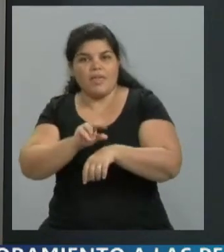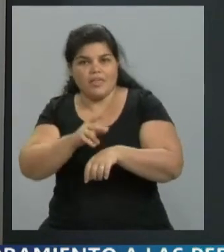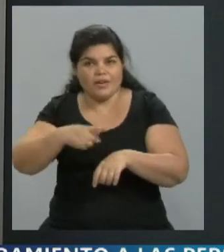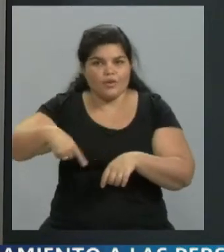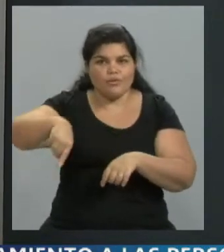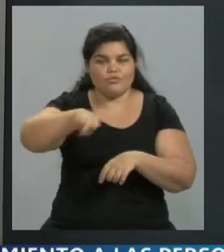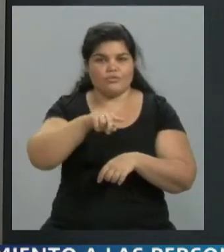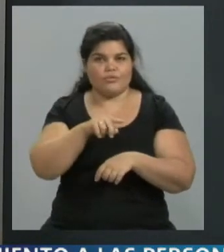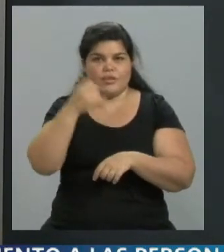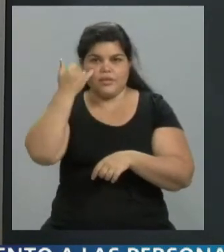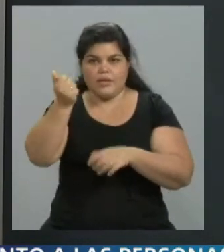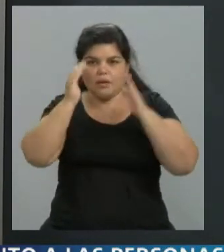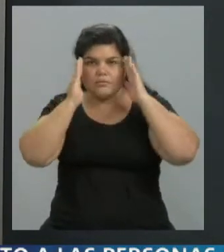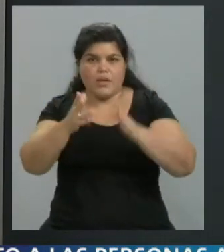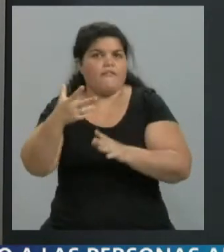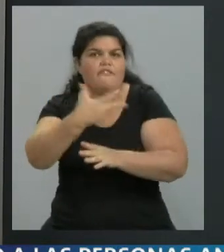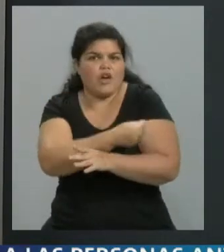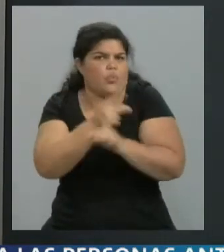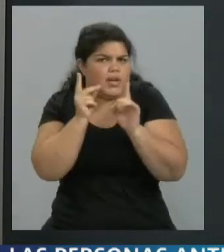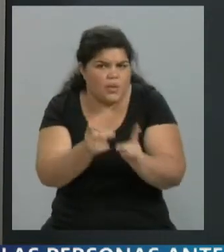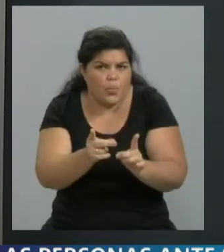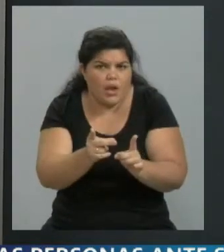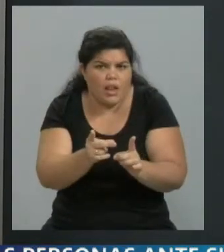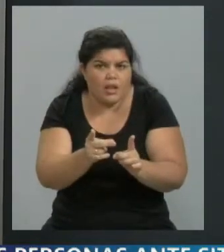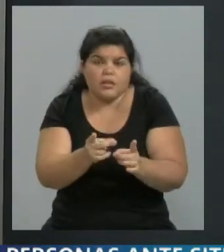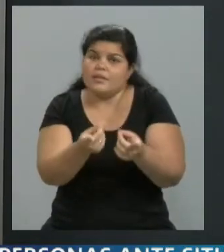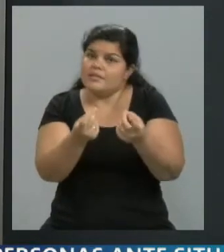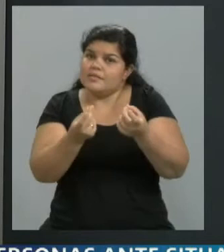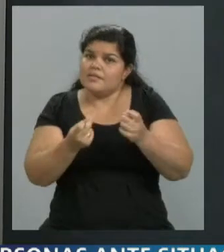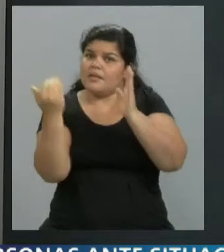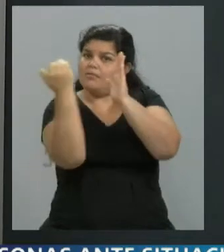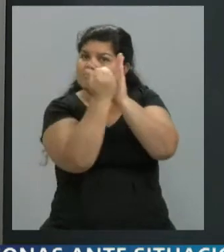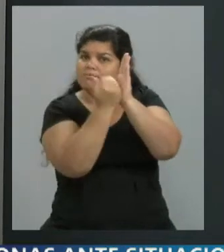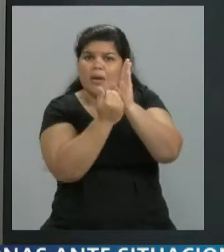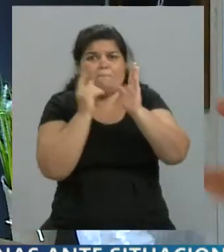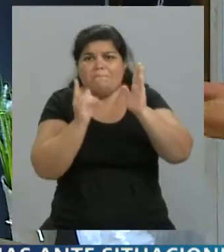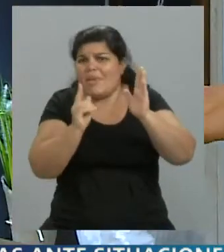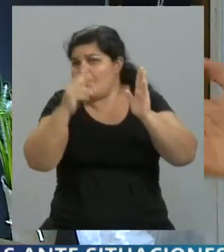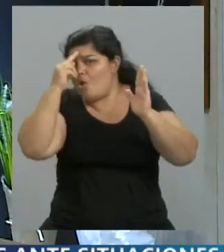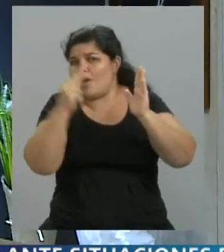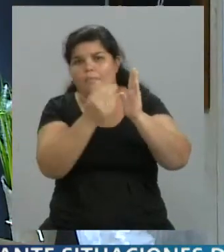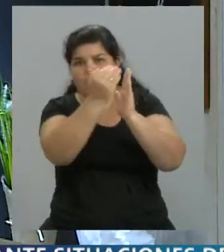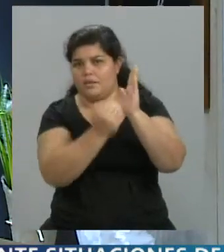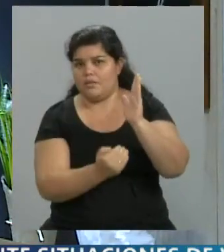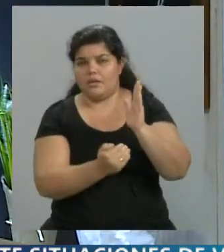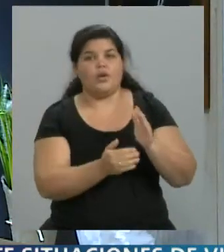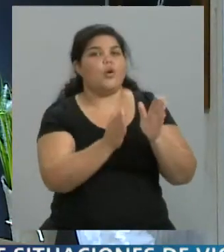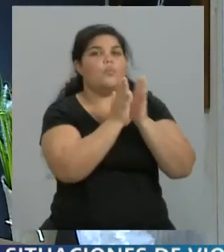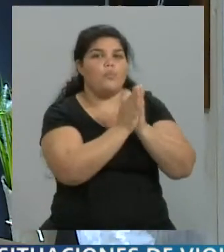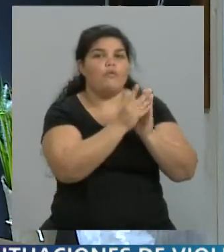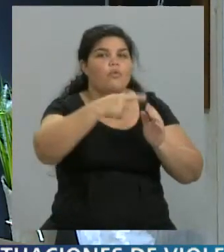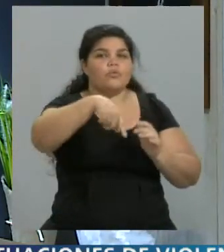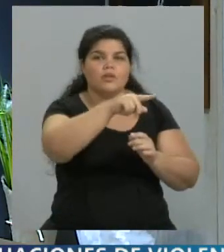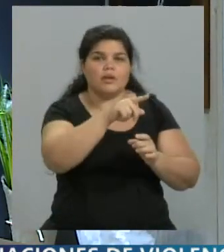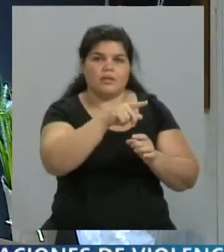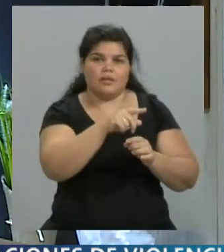hincapié en esto. Por más que estemos vacunando, no nos relajemos con las medidas preventivas. Señora, señora, usted que está al otro lado de la casa, no le crea